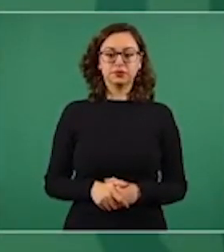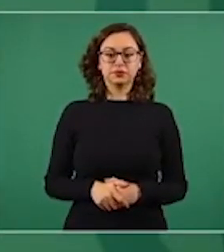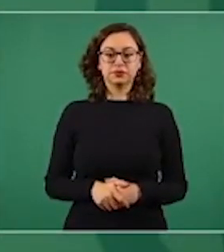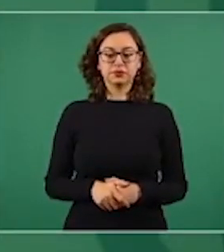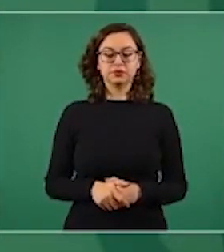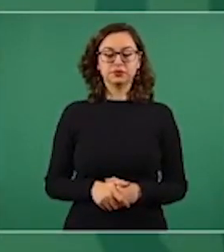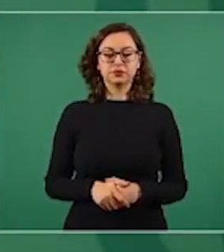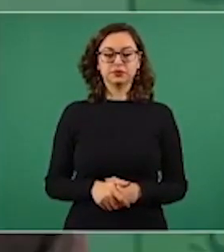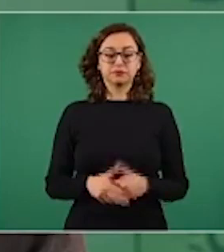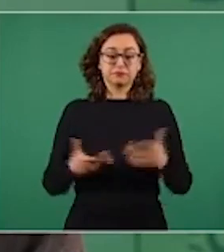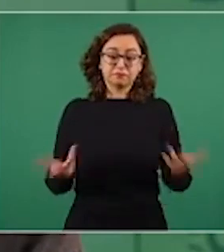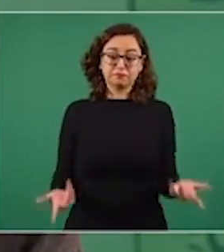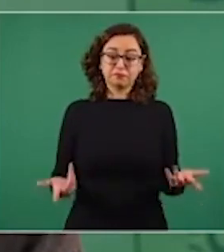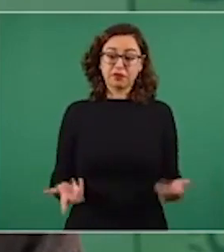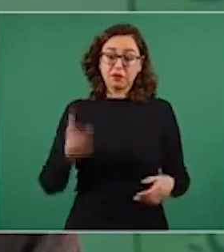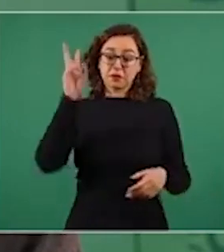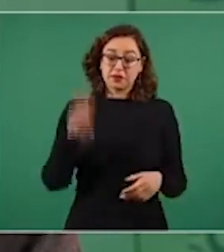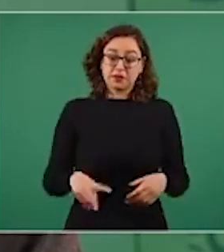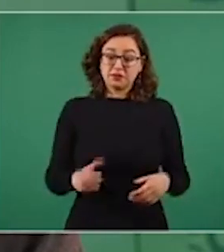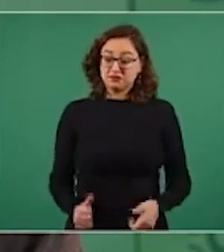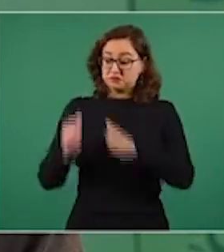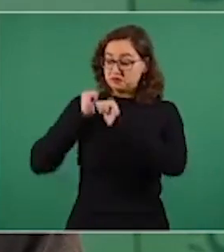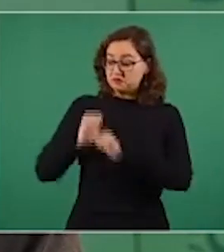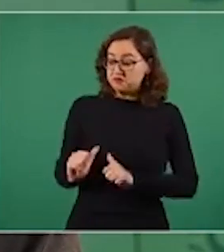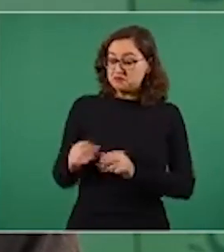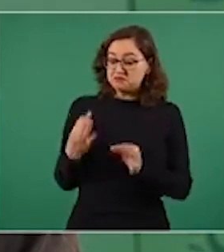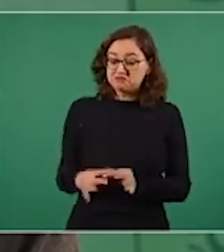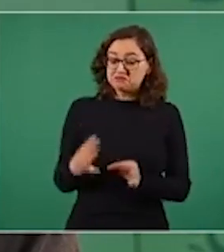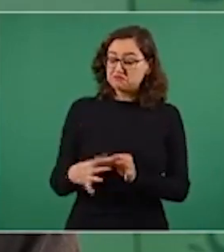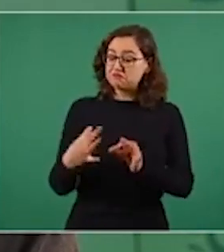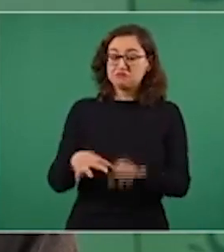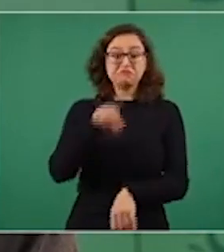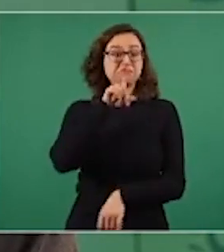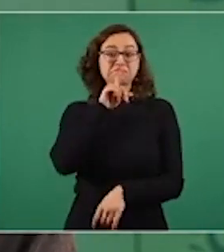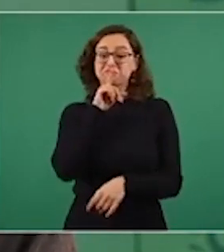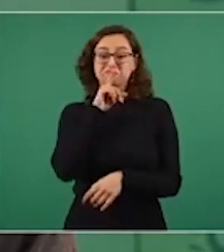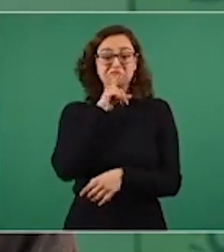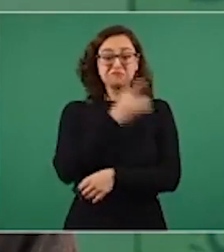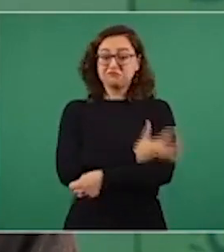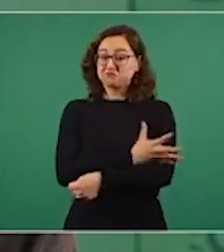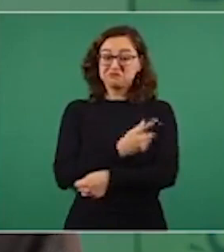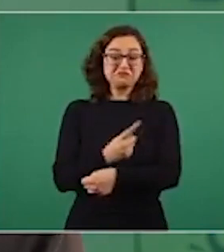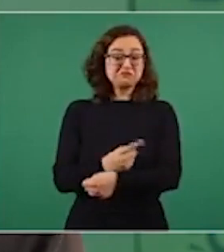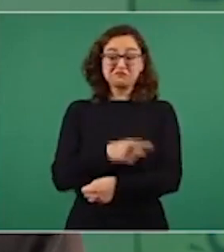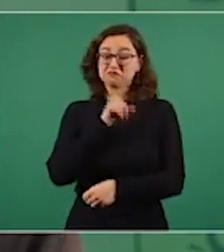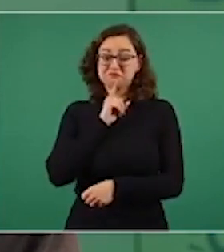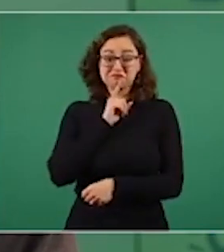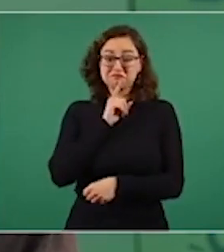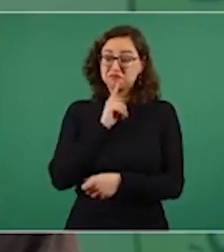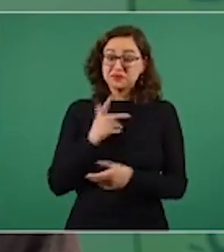no actúan con rectitud, con honestidad, cuando